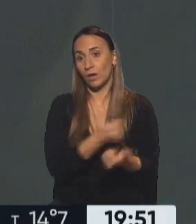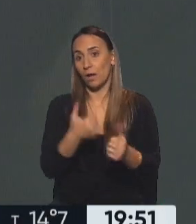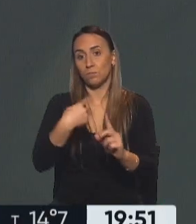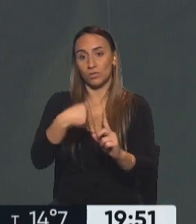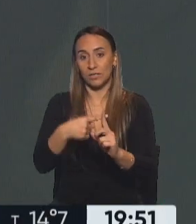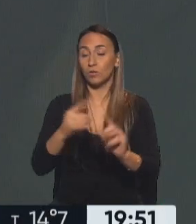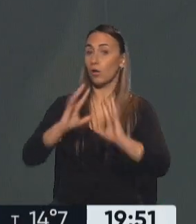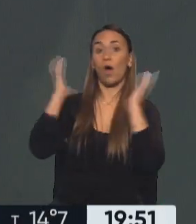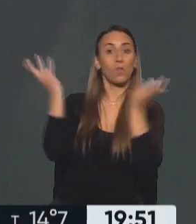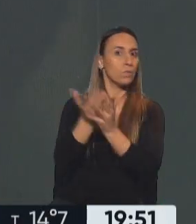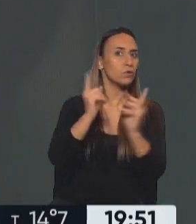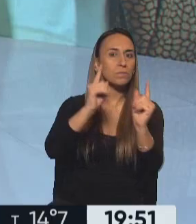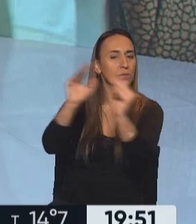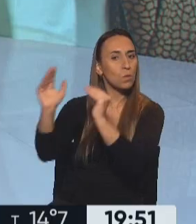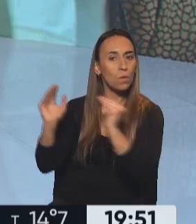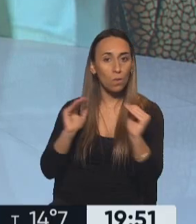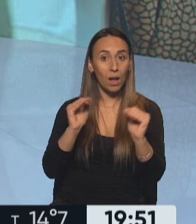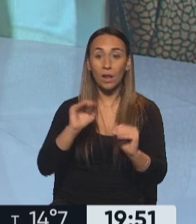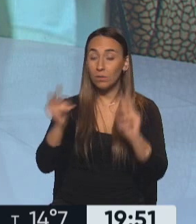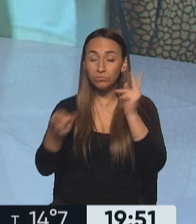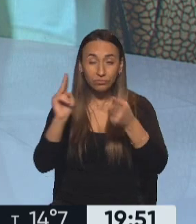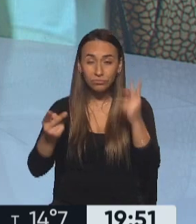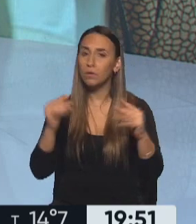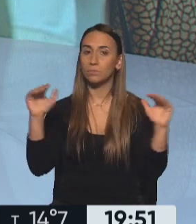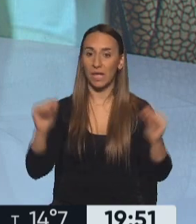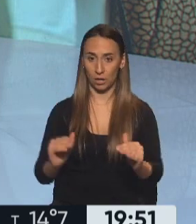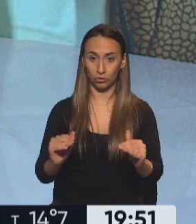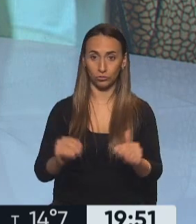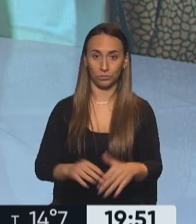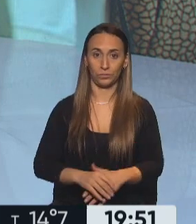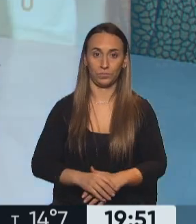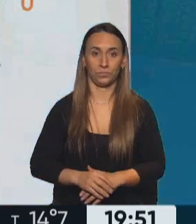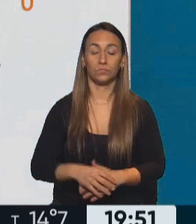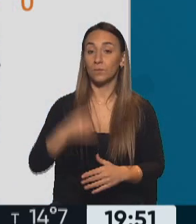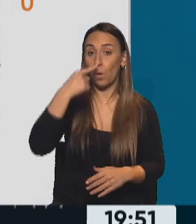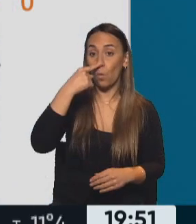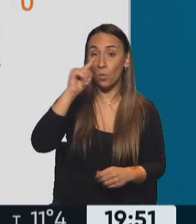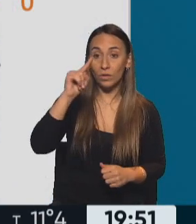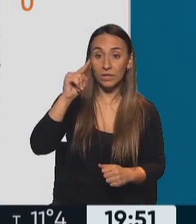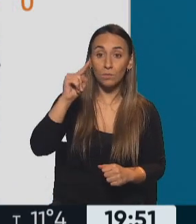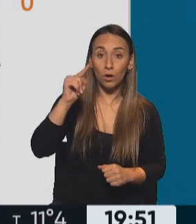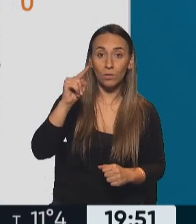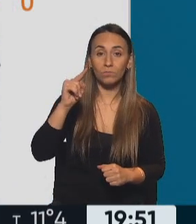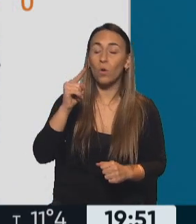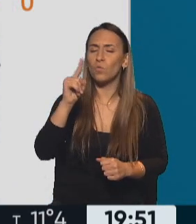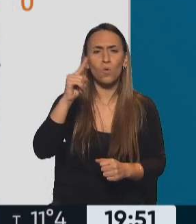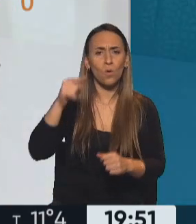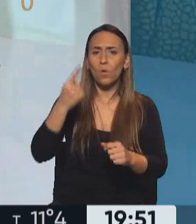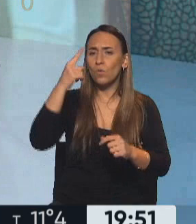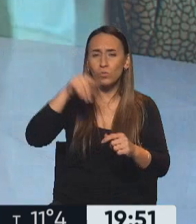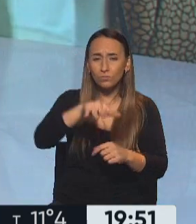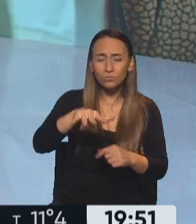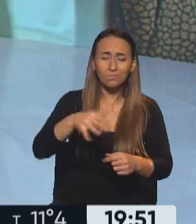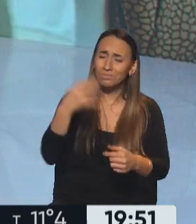todo el mundo. Perfecto. Que la letalidad ha bajado. La tasa de letalidad ha bajado. Muy bien. Y por último, el que venía bárbaro. El que